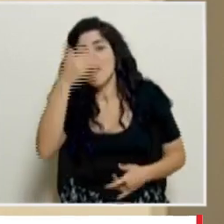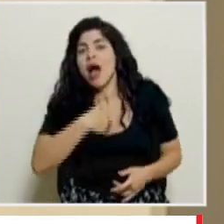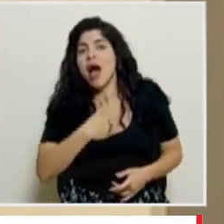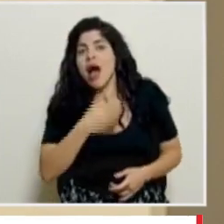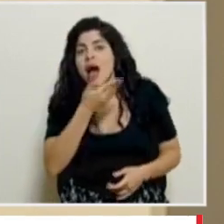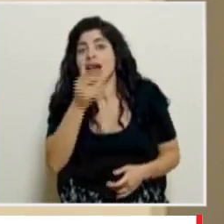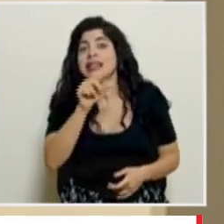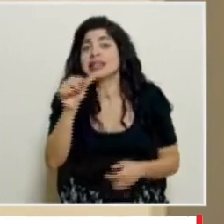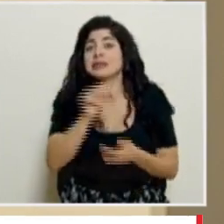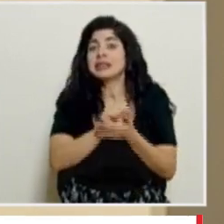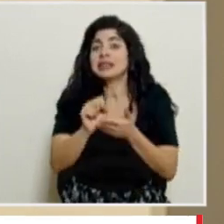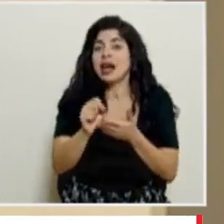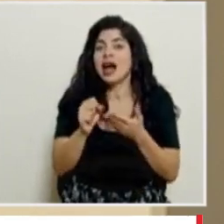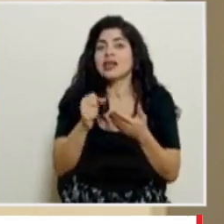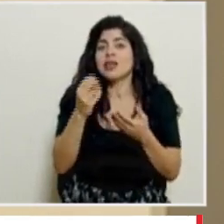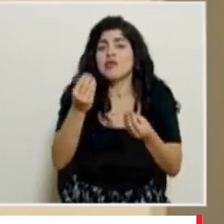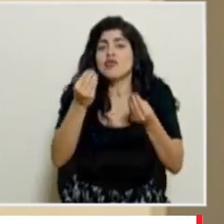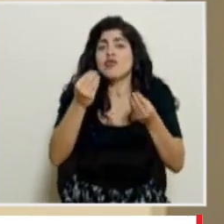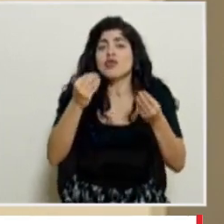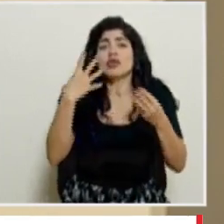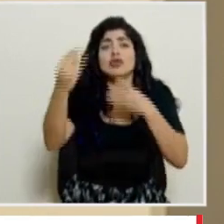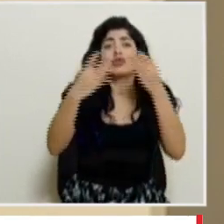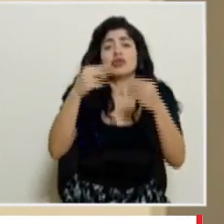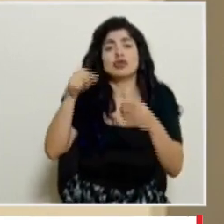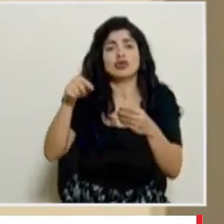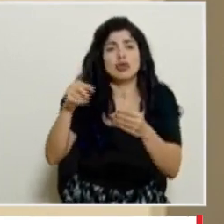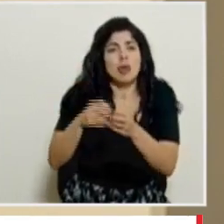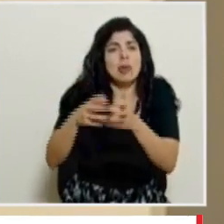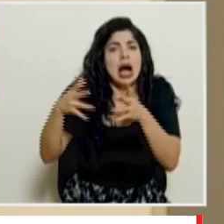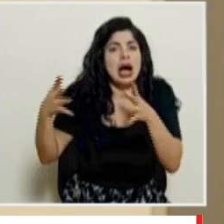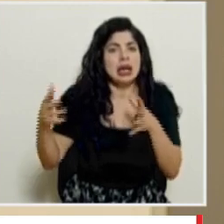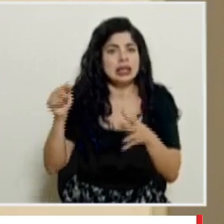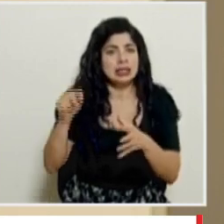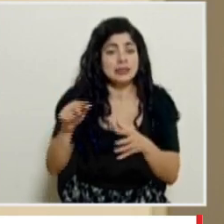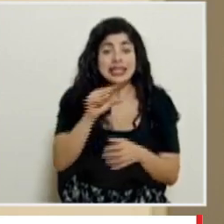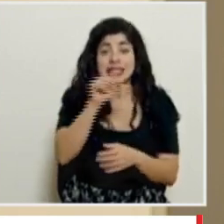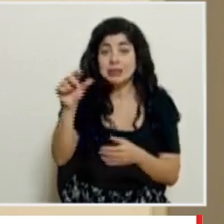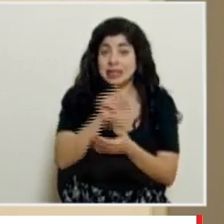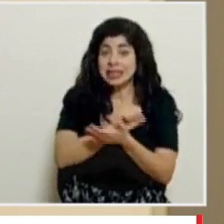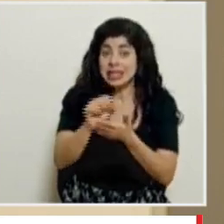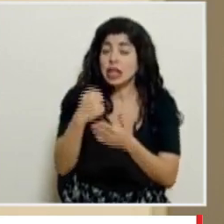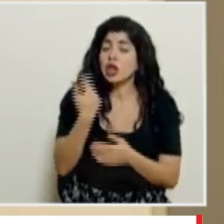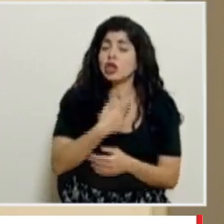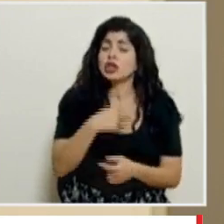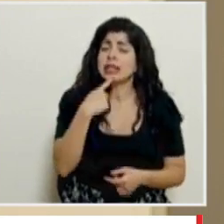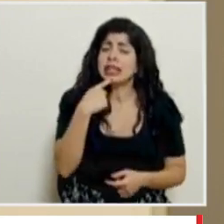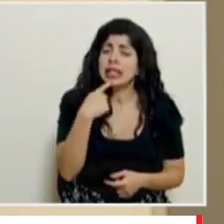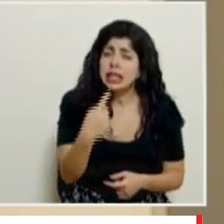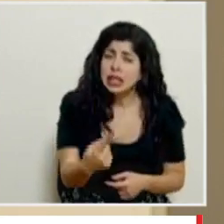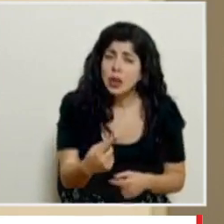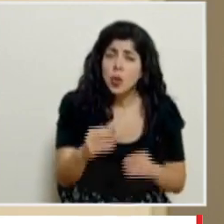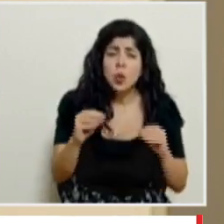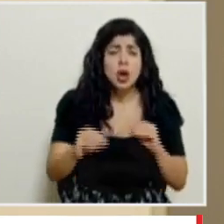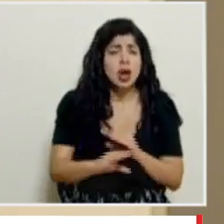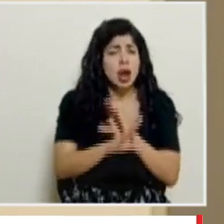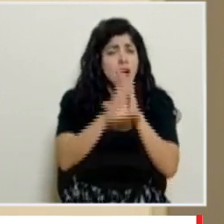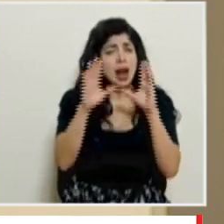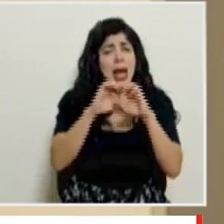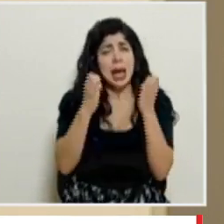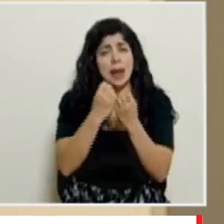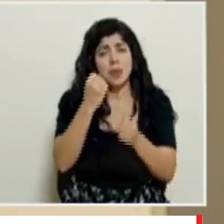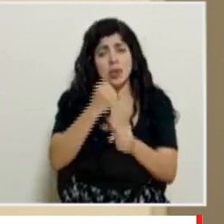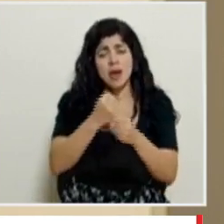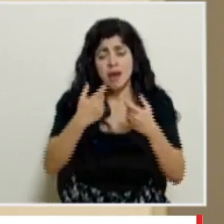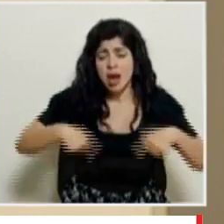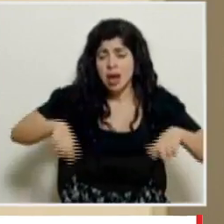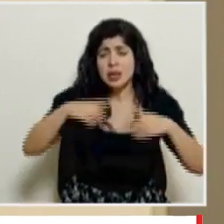contagiaron en Semana Santa por la alta movilidad. Durante Semana Santa fuimos claros como equipo de trabajo en